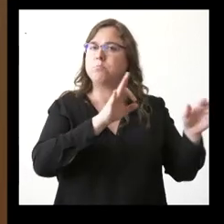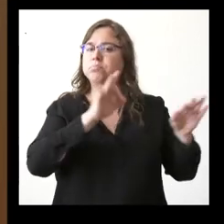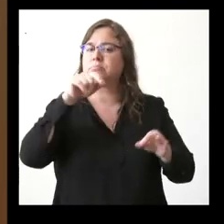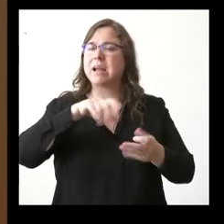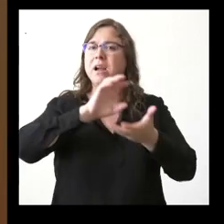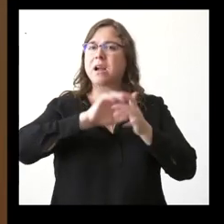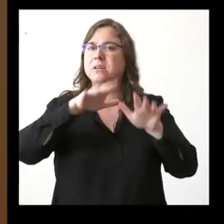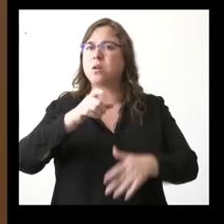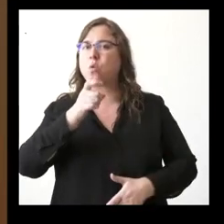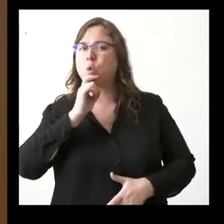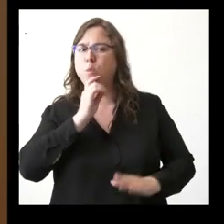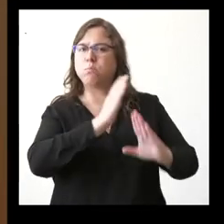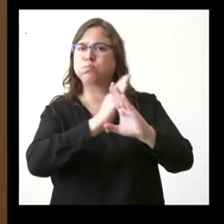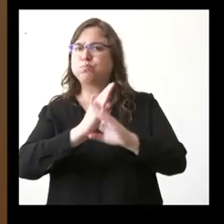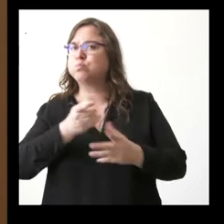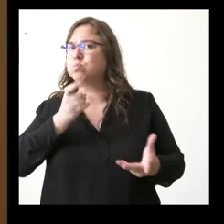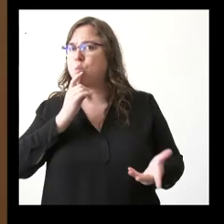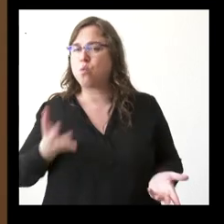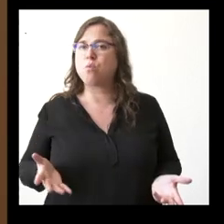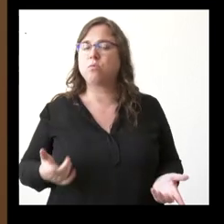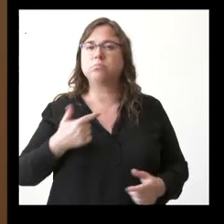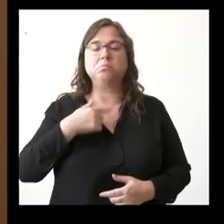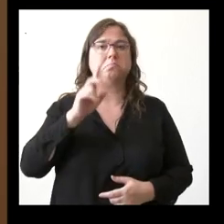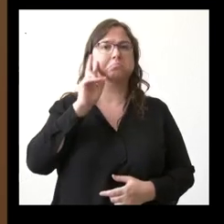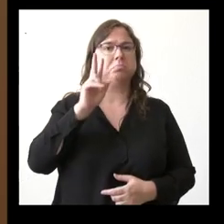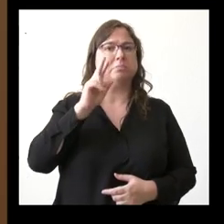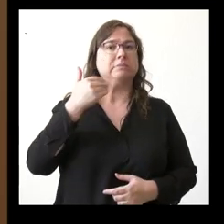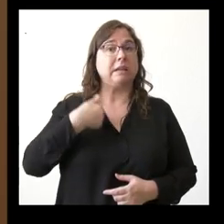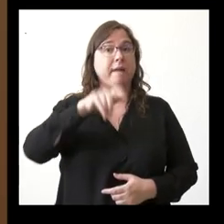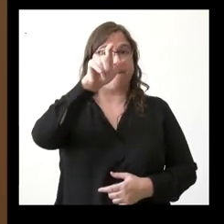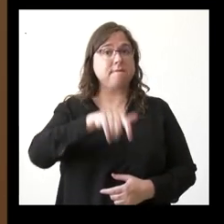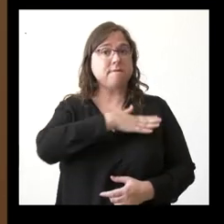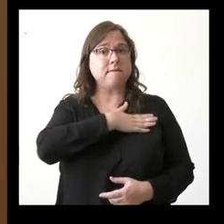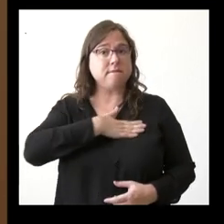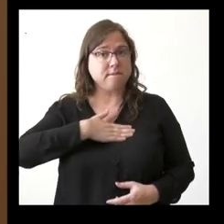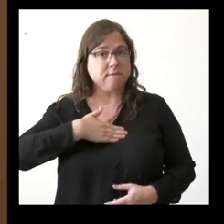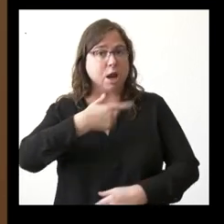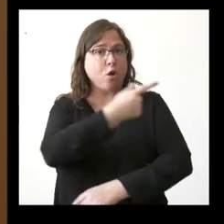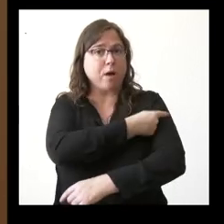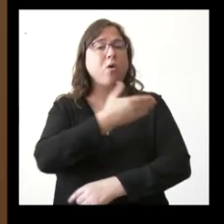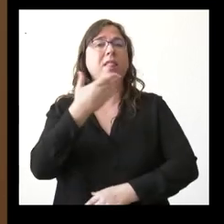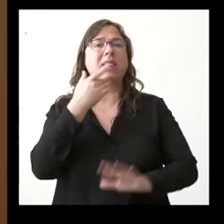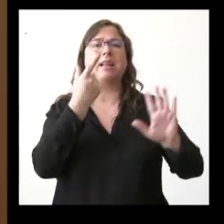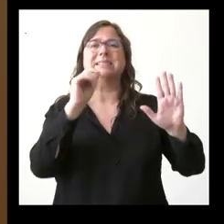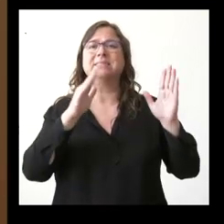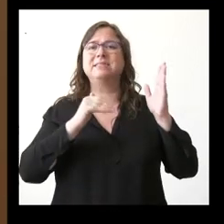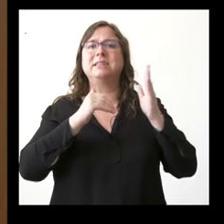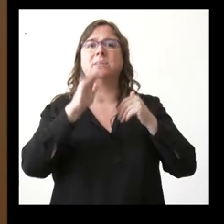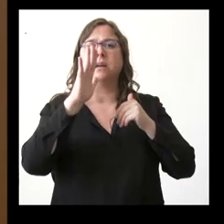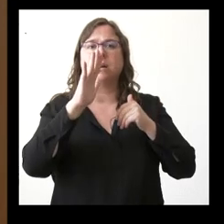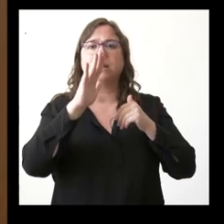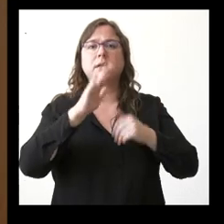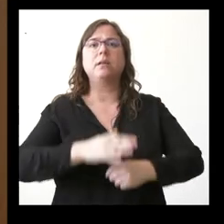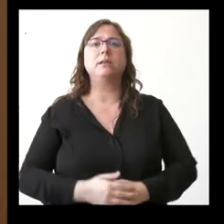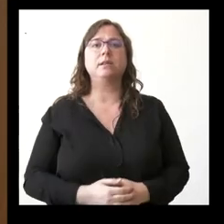León. Estamos viendo, bueno, pues que las personas que quieren vacunarse mayores de 60 años e inmunodeprimidos acuden a la